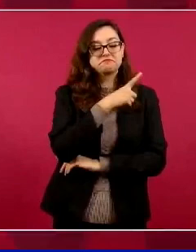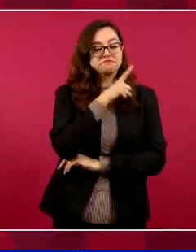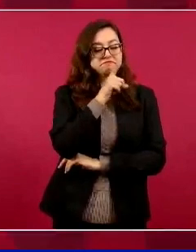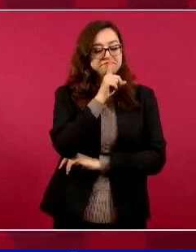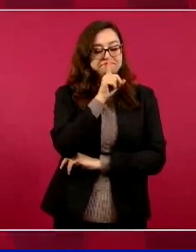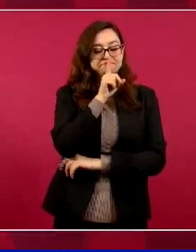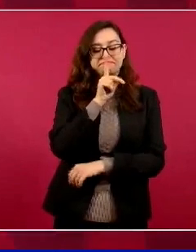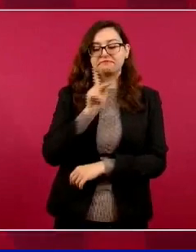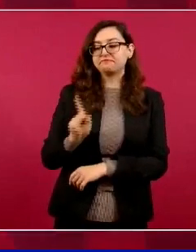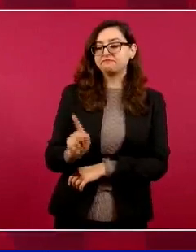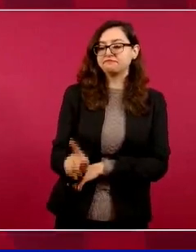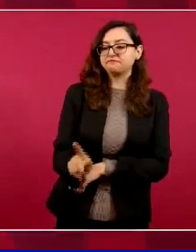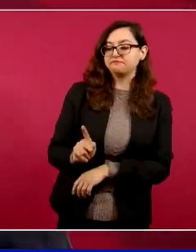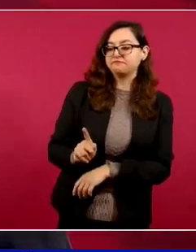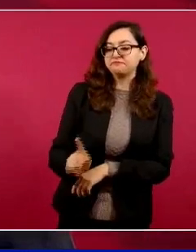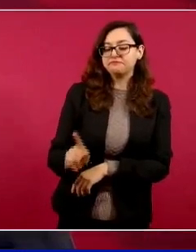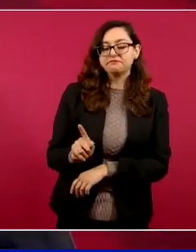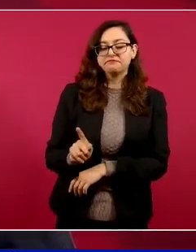simulan.